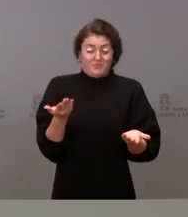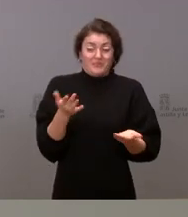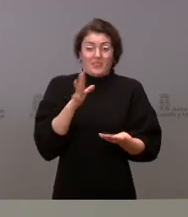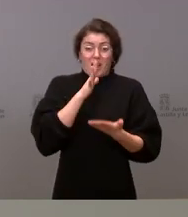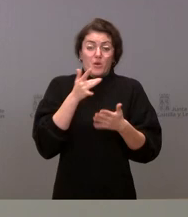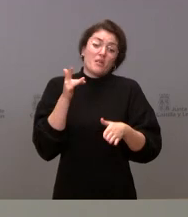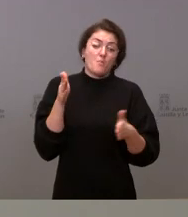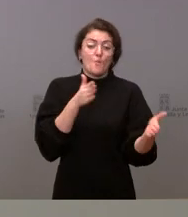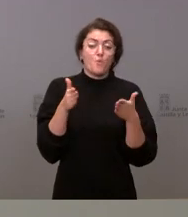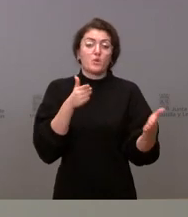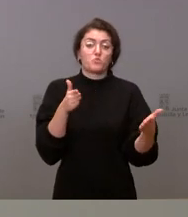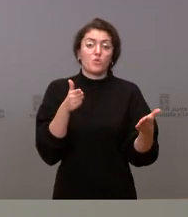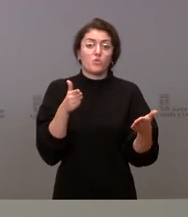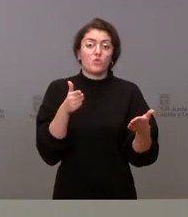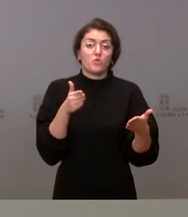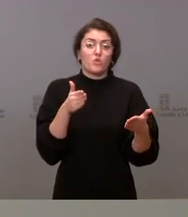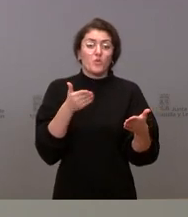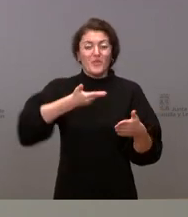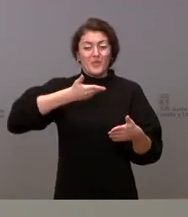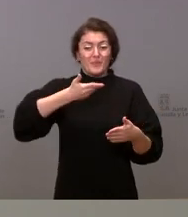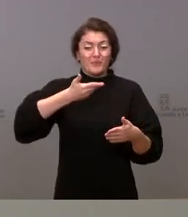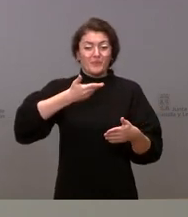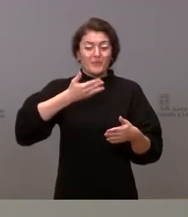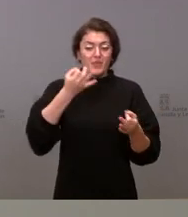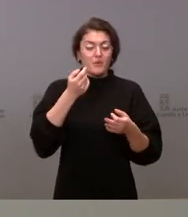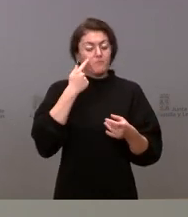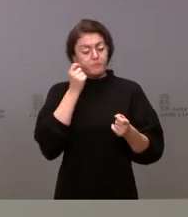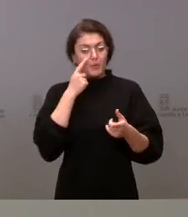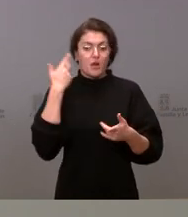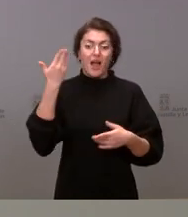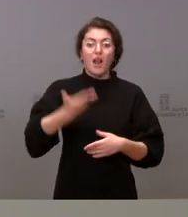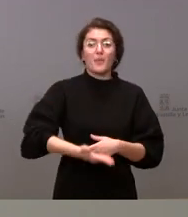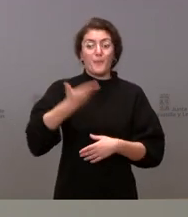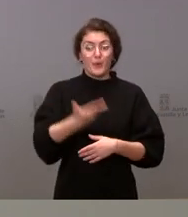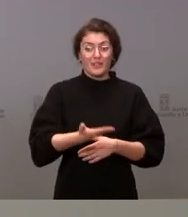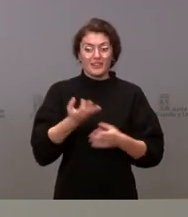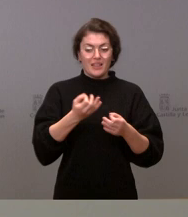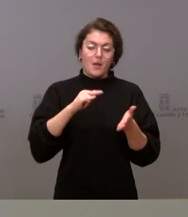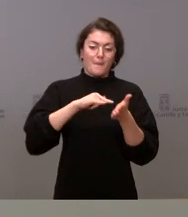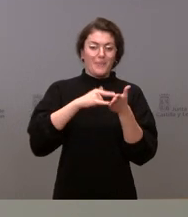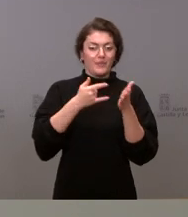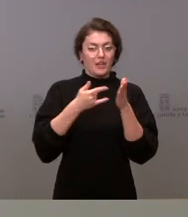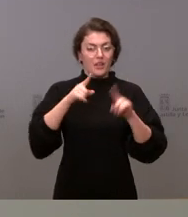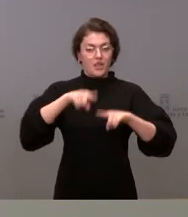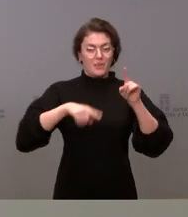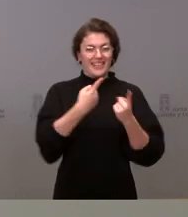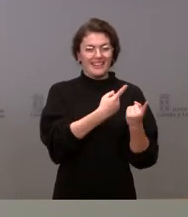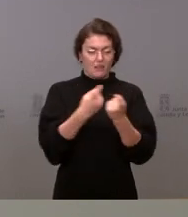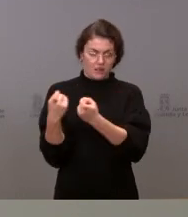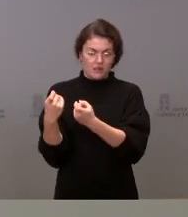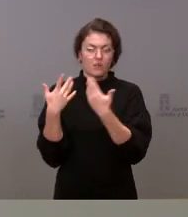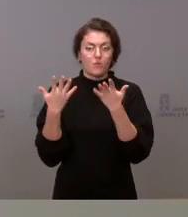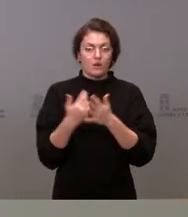un elemento fundamental que era planificar según las necesidades del sistema y ahora mismo estamos intentando resolverlo planificando